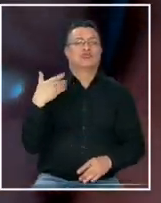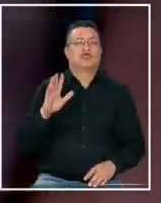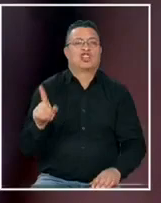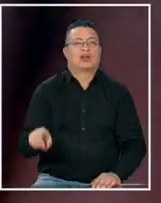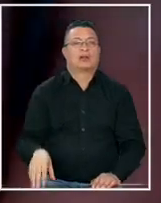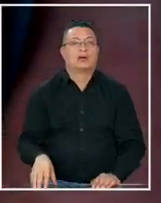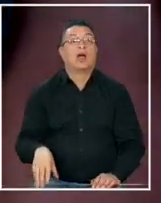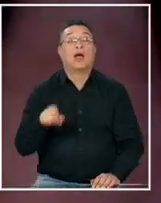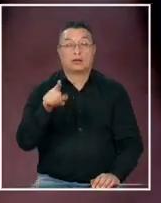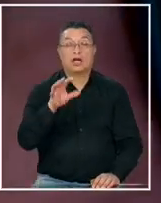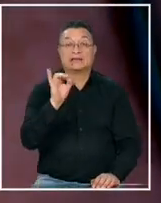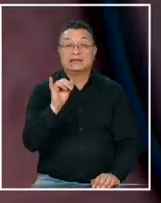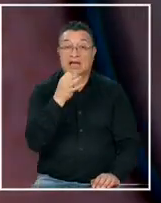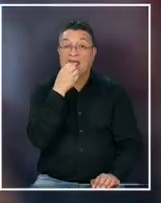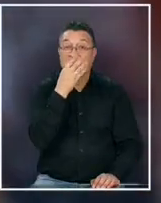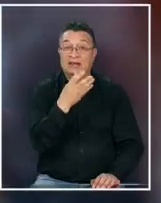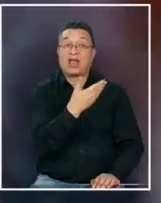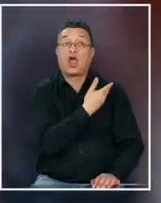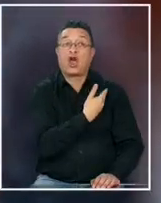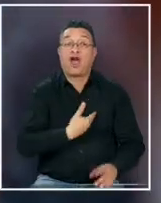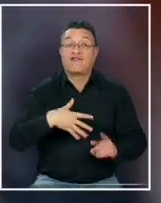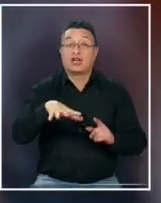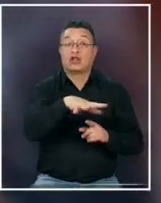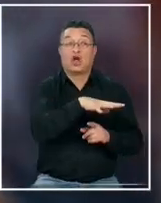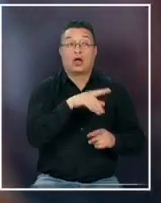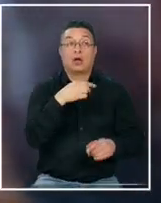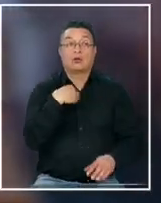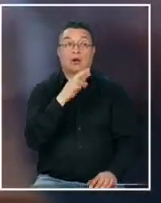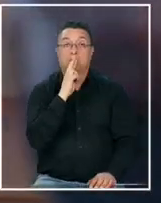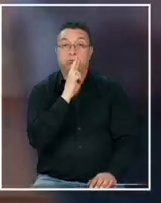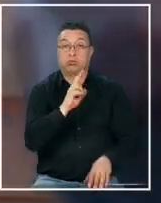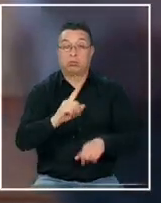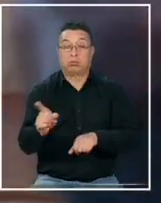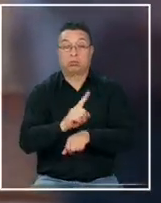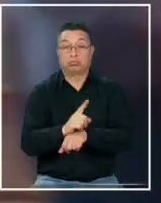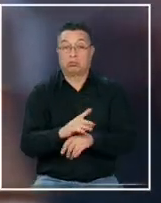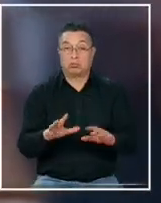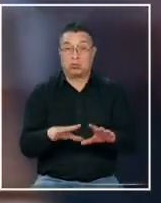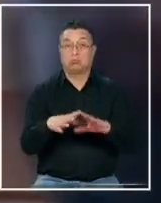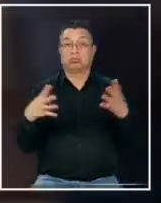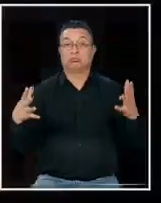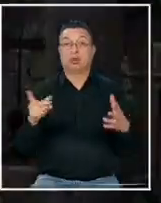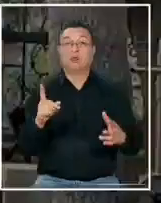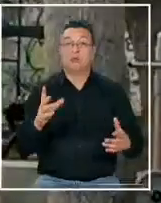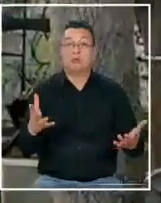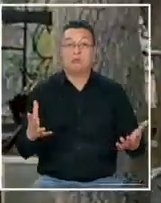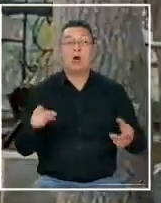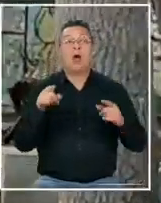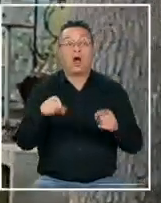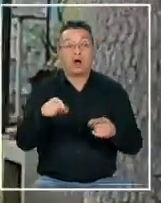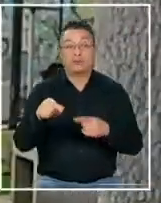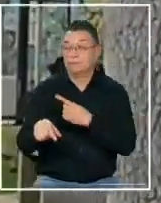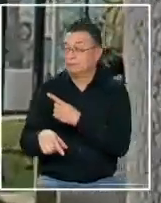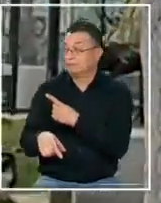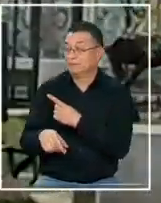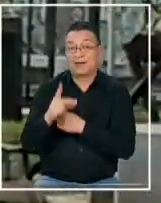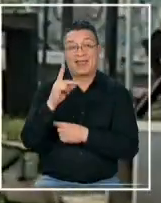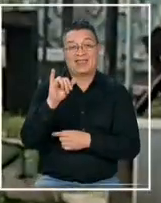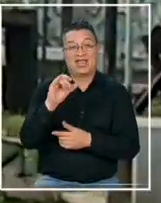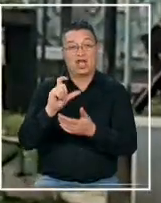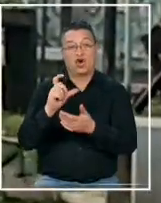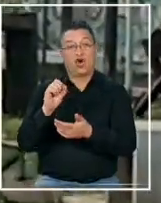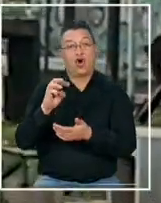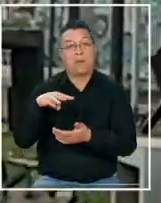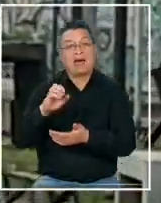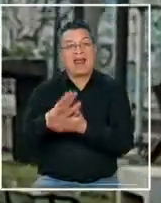Lo que sí reconocen desde el gobierno es que no esperaban una respuesta espontánea menos tan rápida. Hoy el mausoleo de Diego Marchant,